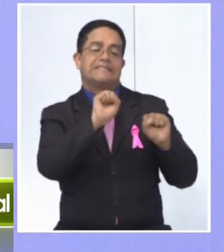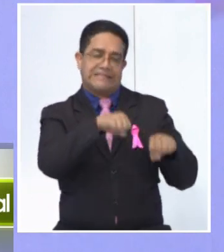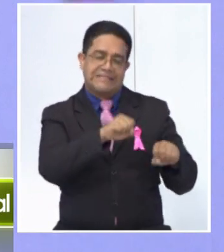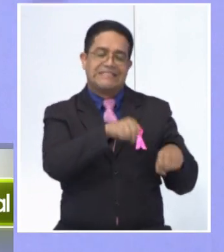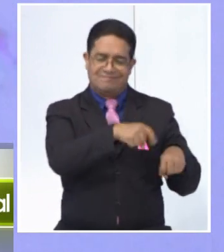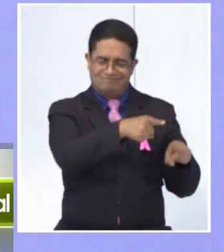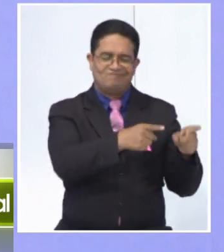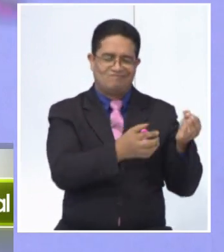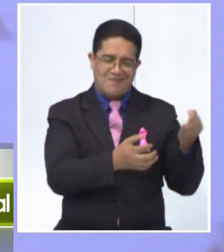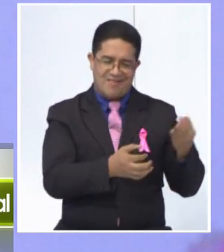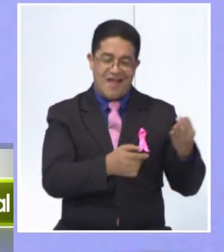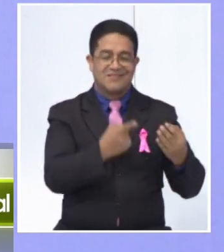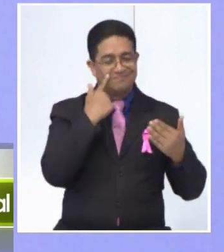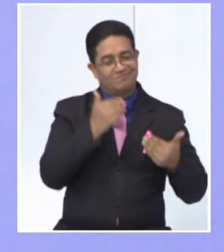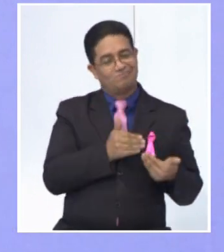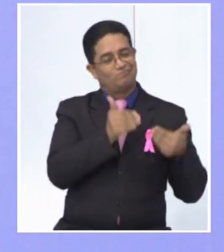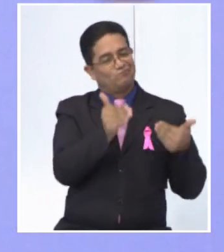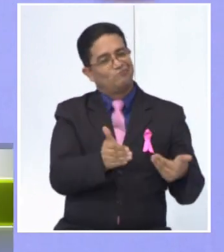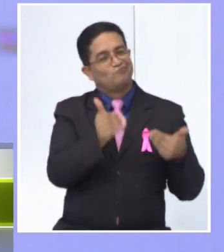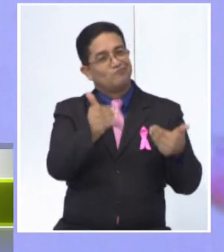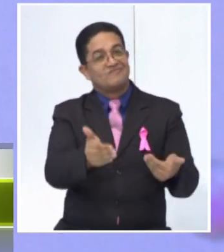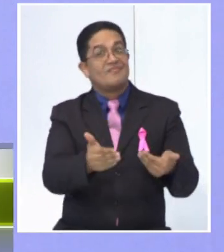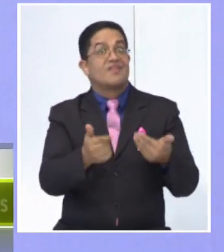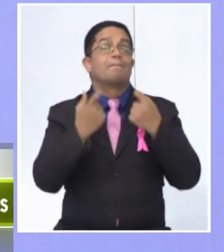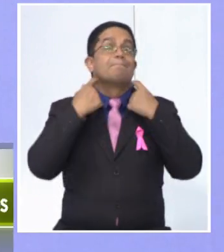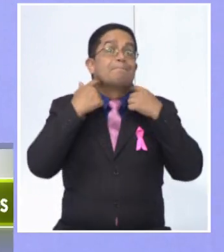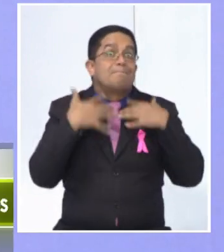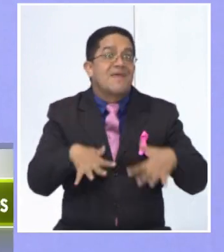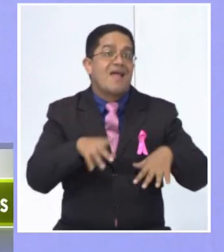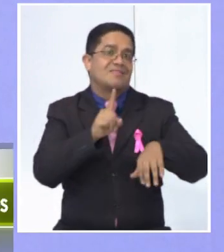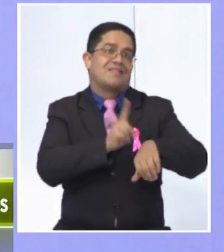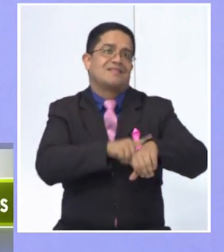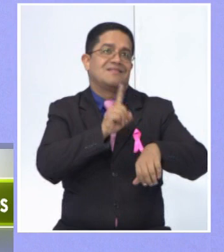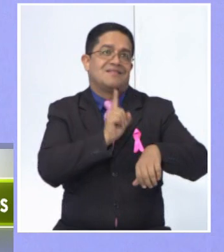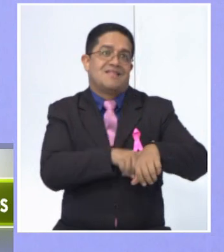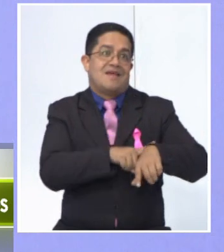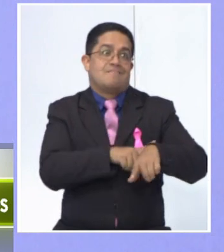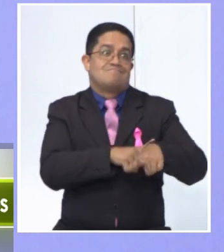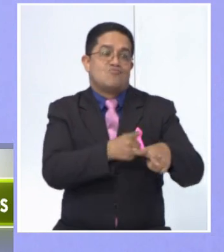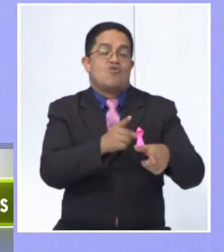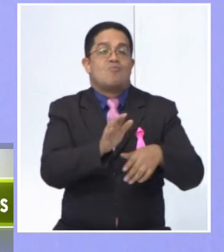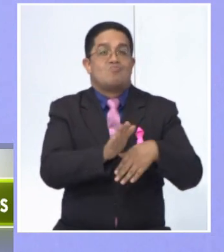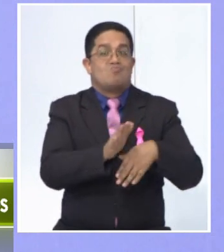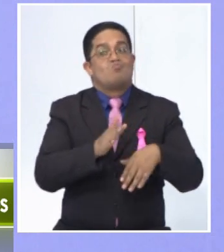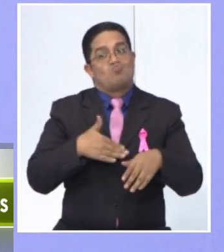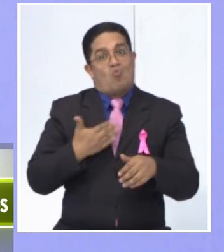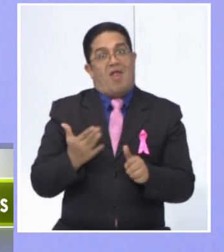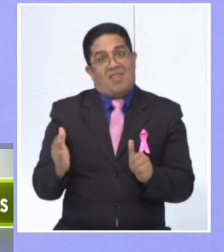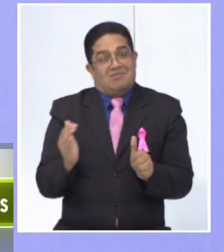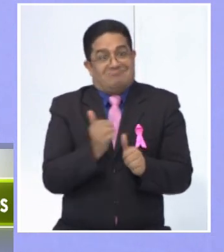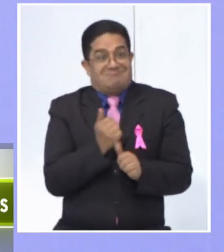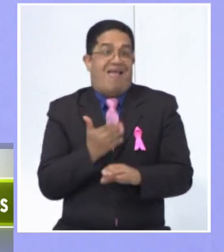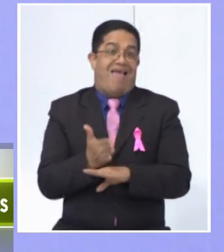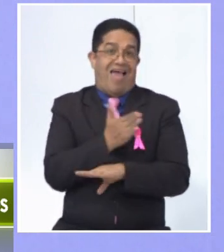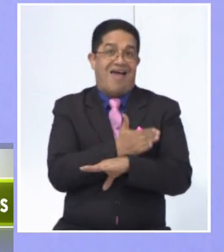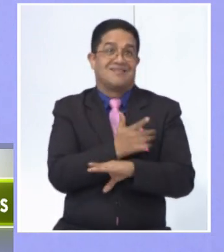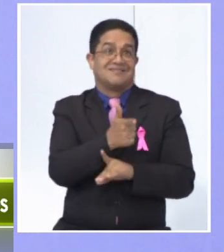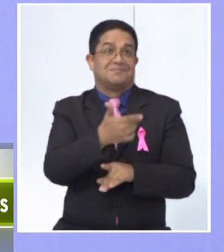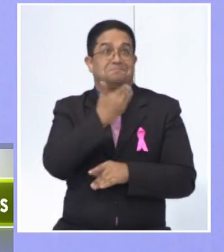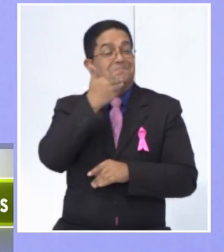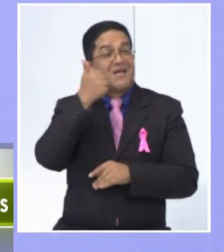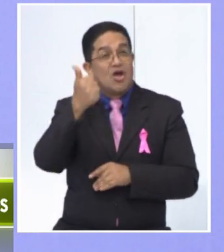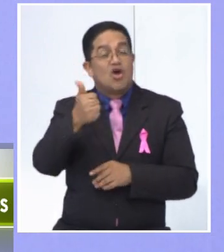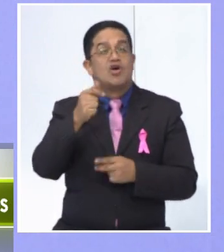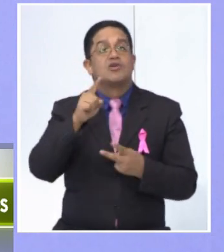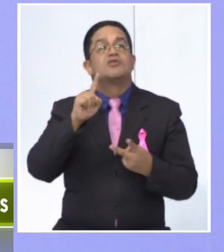los postergan y perdemos la oportunidad de detectar tempranamente cualquier lesión que podría ser tratada de una forma mucho más